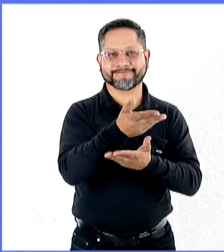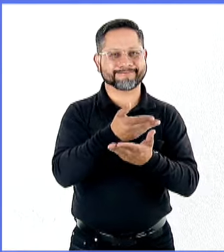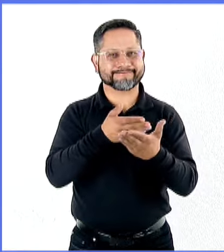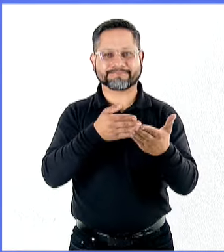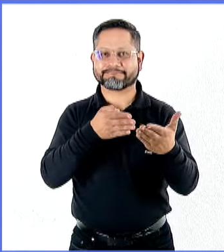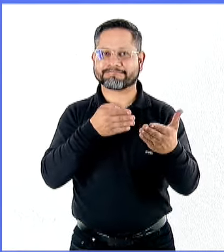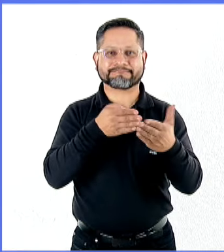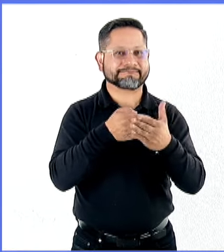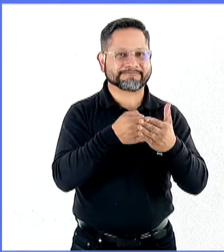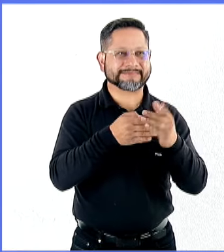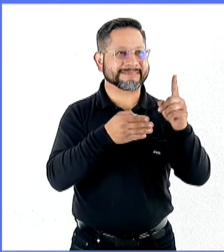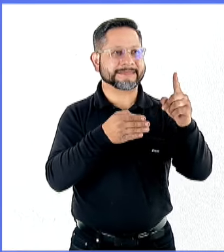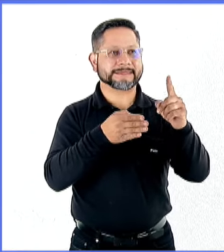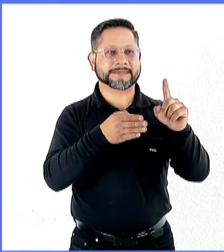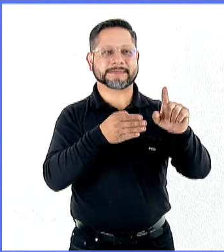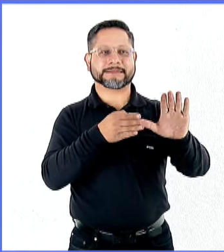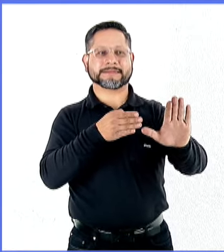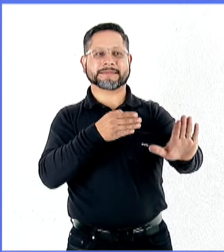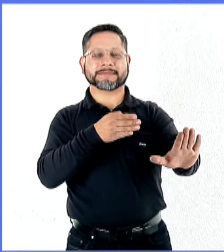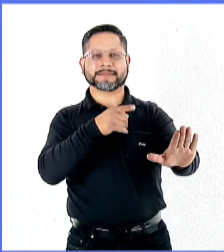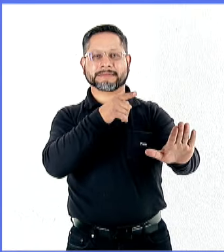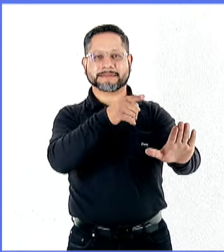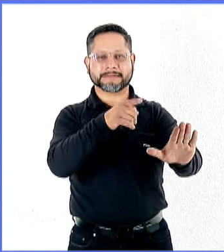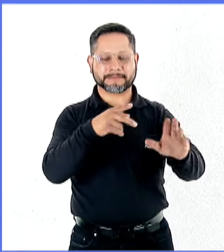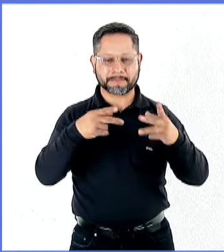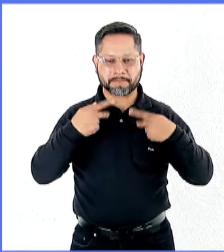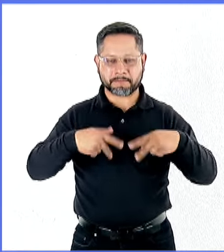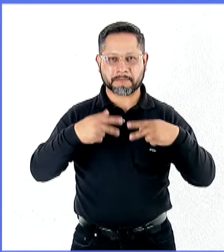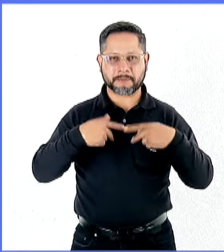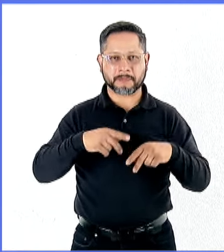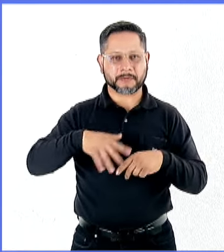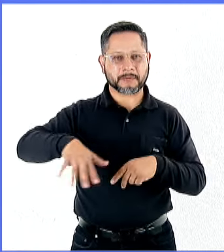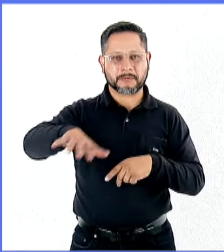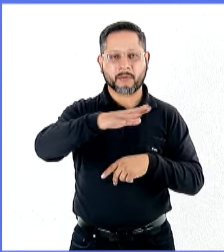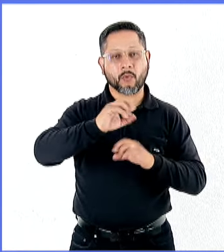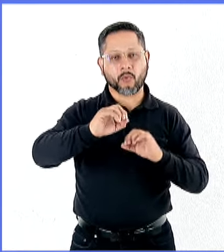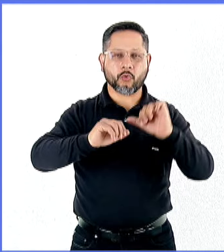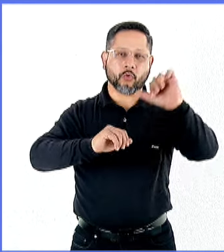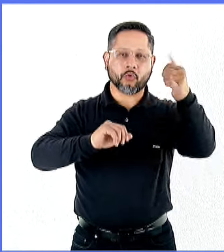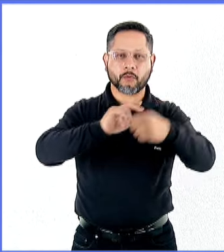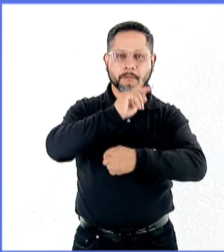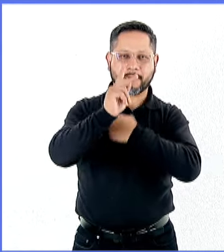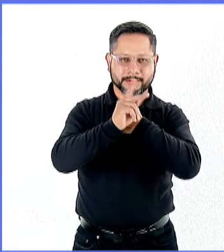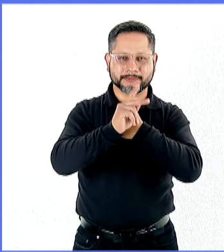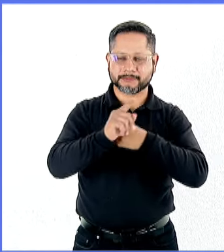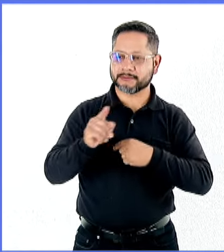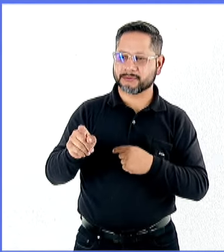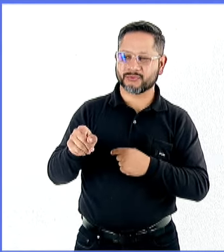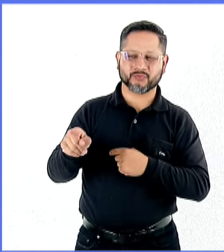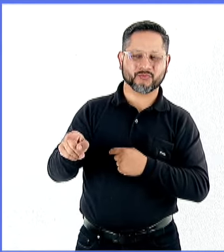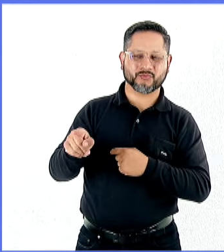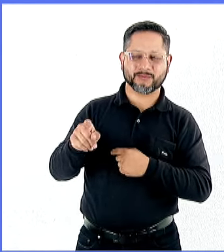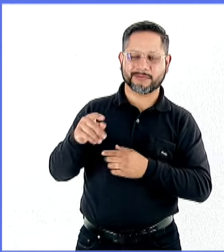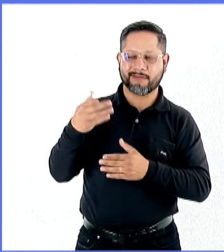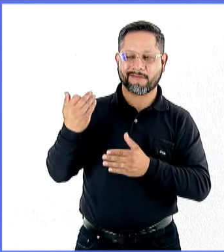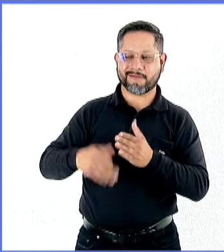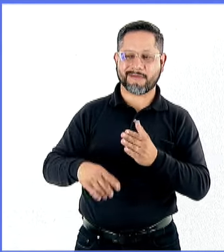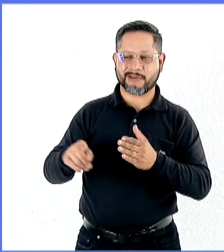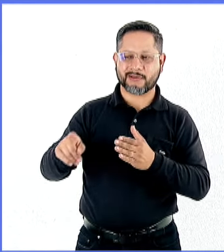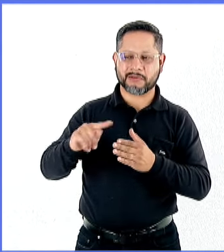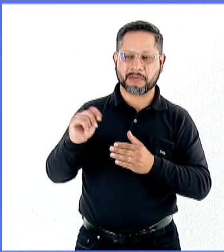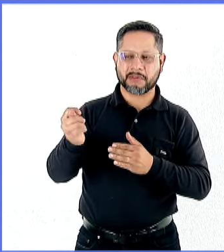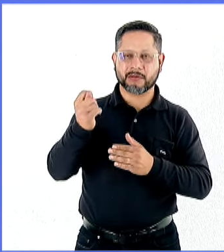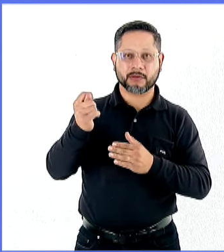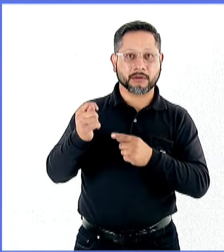los países, hacia los países en desarrollo. Incluso, pensemos que cuando se deslocalizan, no necesariamente traen